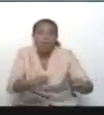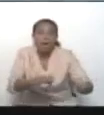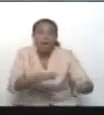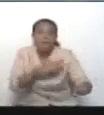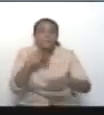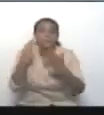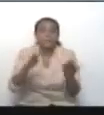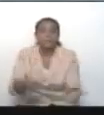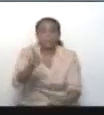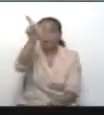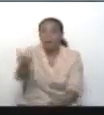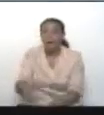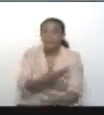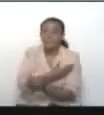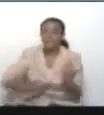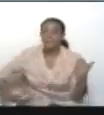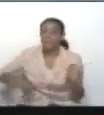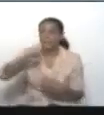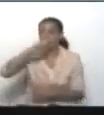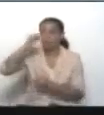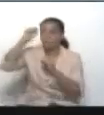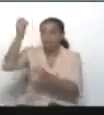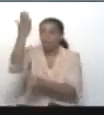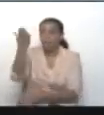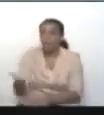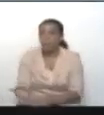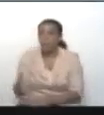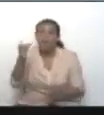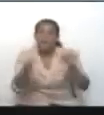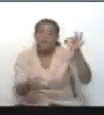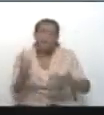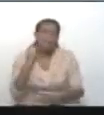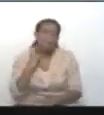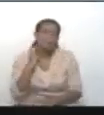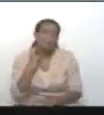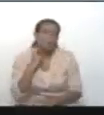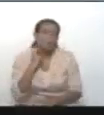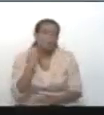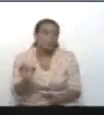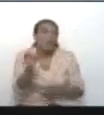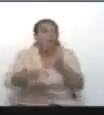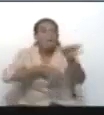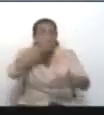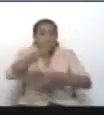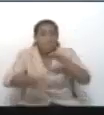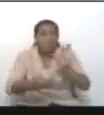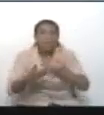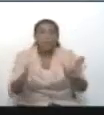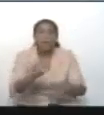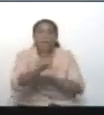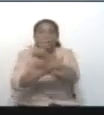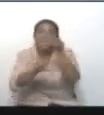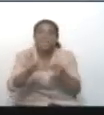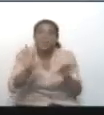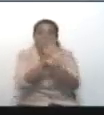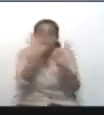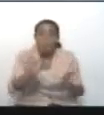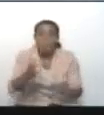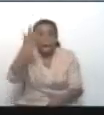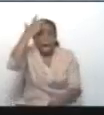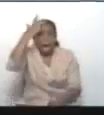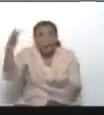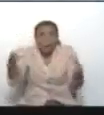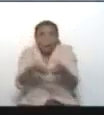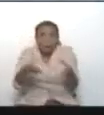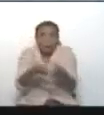a usted, al presidente Nicolás Maduro, el fiscal general de la República, Tarek William Saab, develó las cinco conspiraciones detectadas